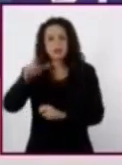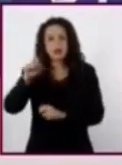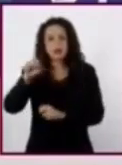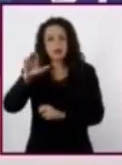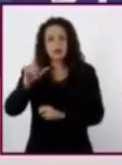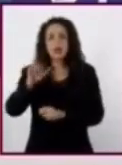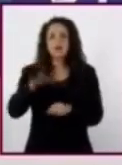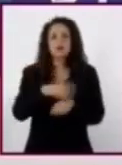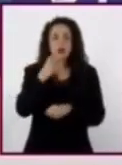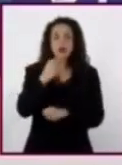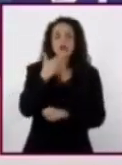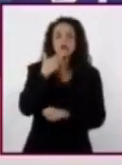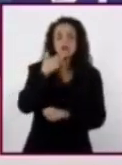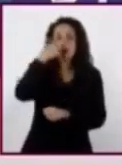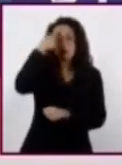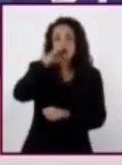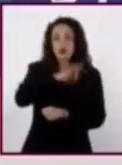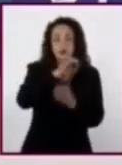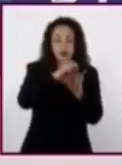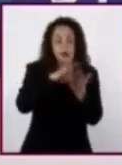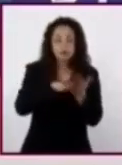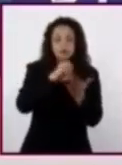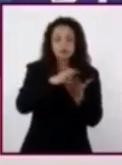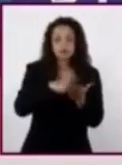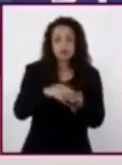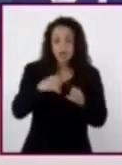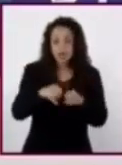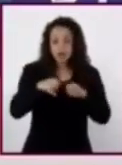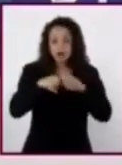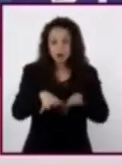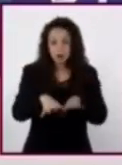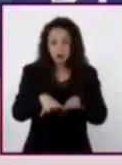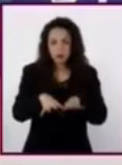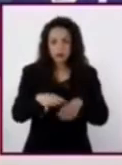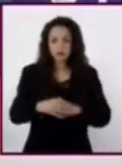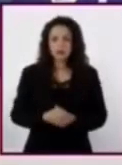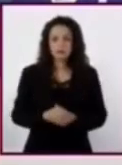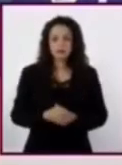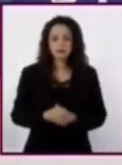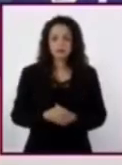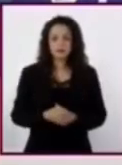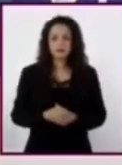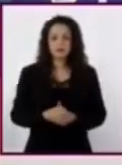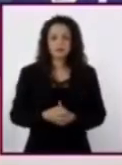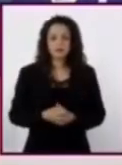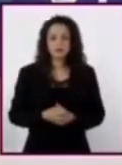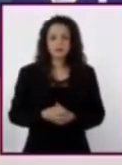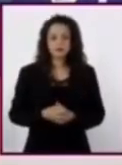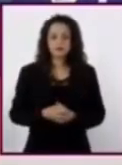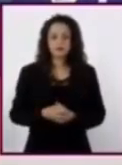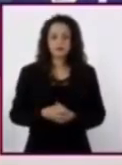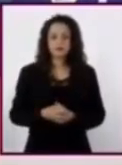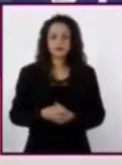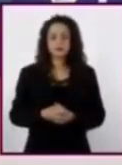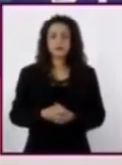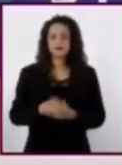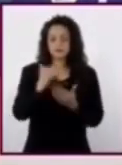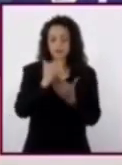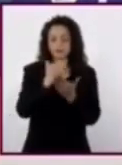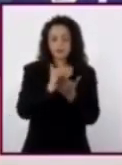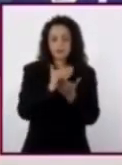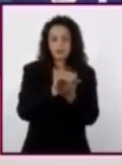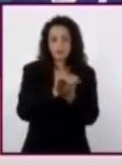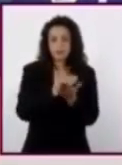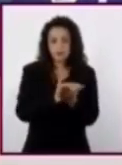registrar la información tomada de un texto consultado. Los elementos que contienen